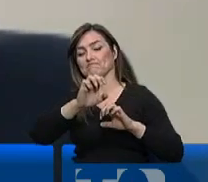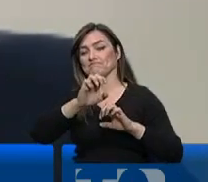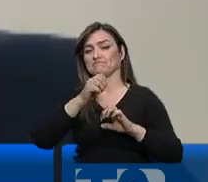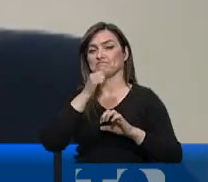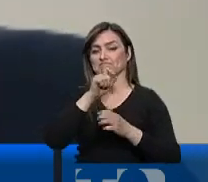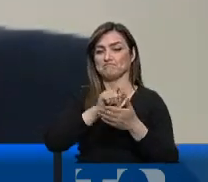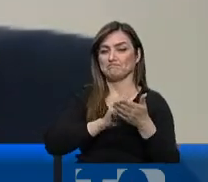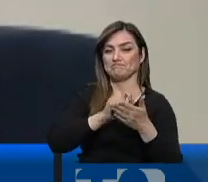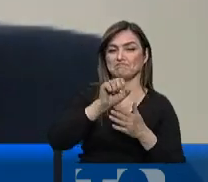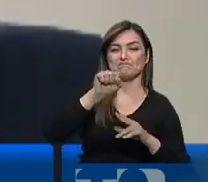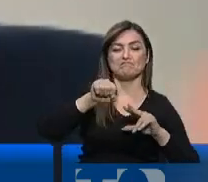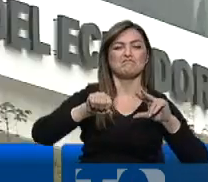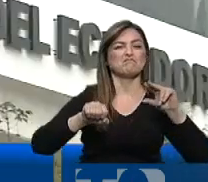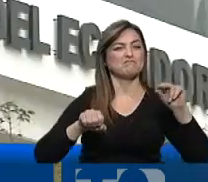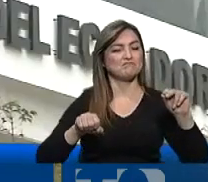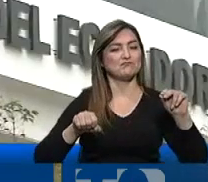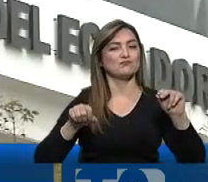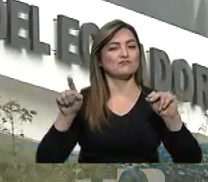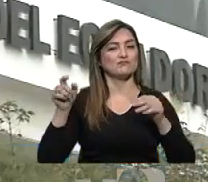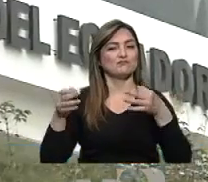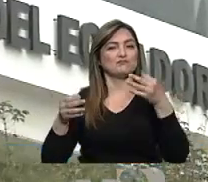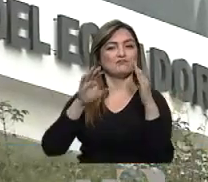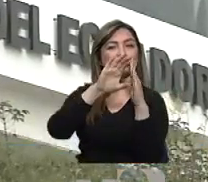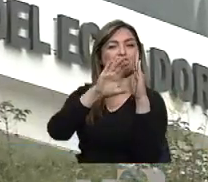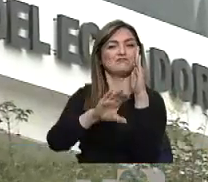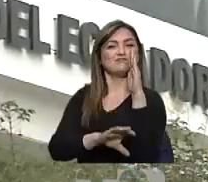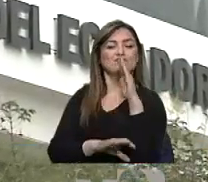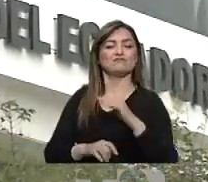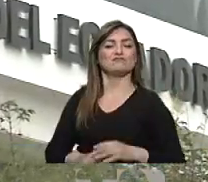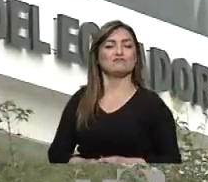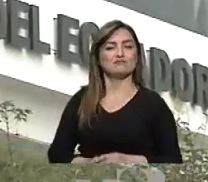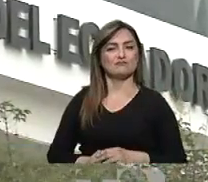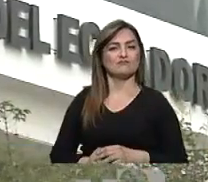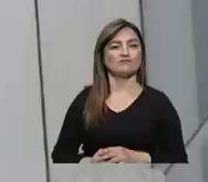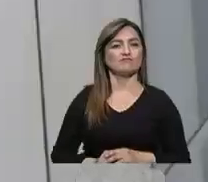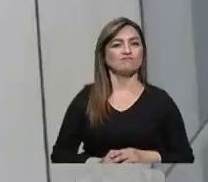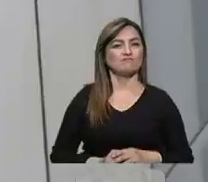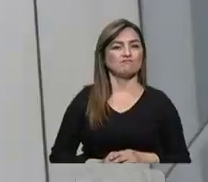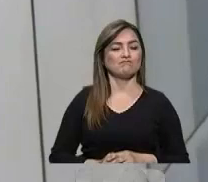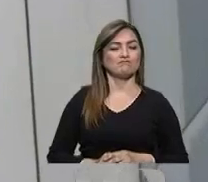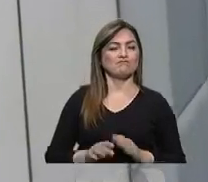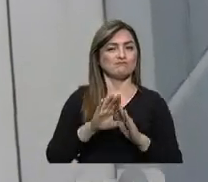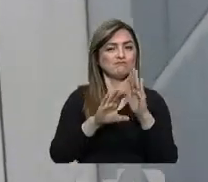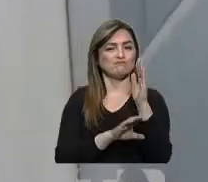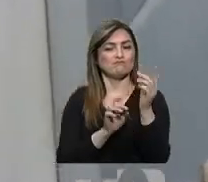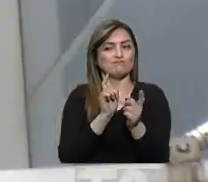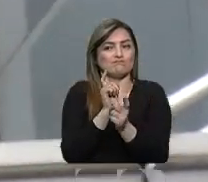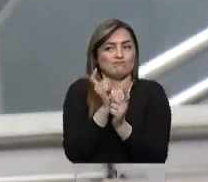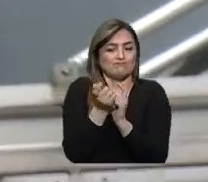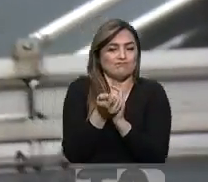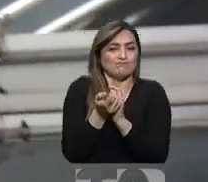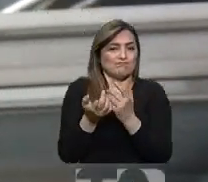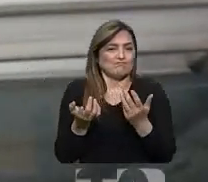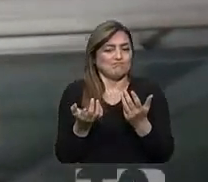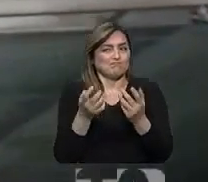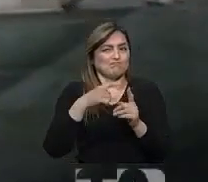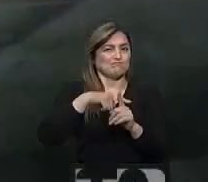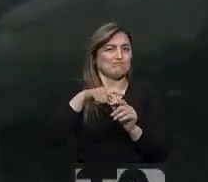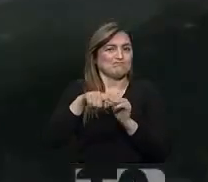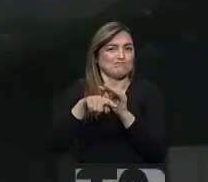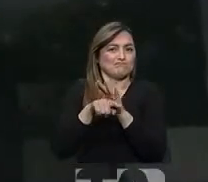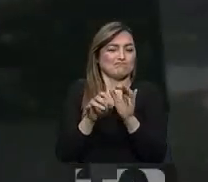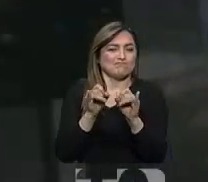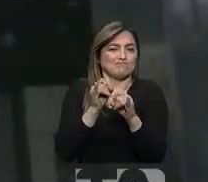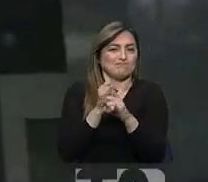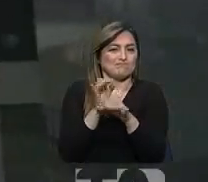de vía que tiene que emitir la Corte Constitucional. Sobre la conveniencia o no de este cambio constitucional e institucional